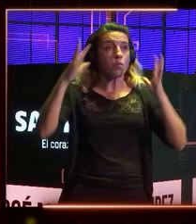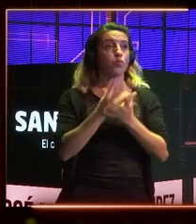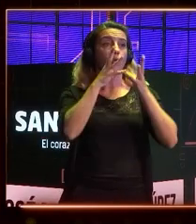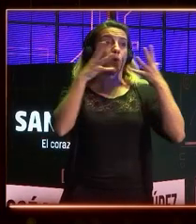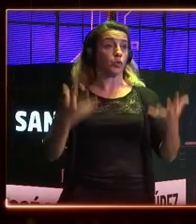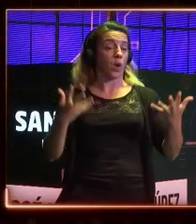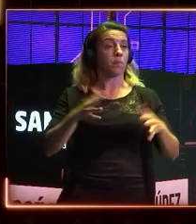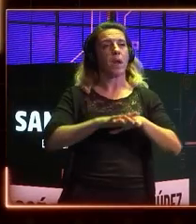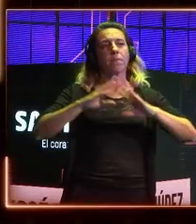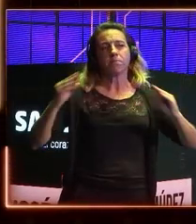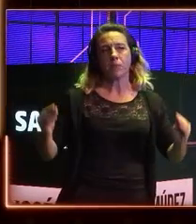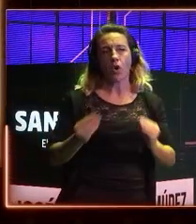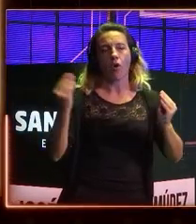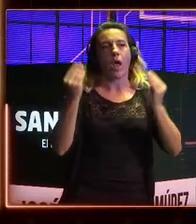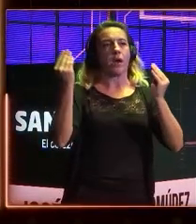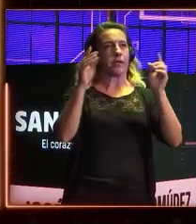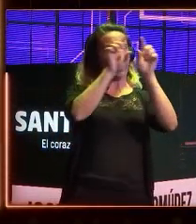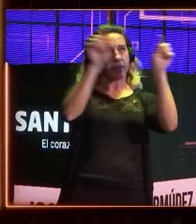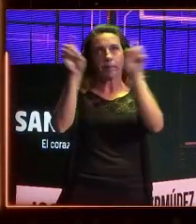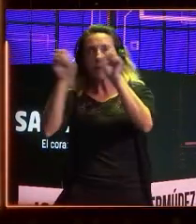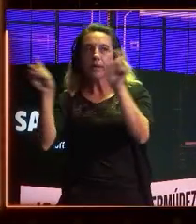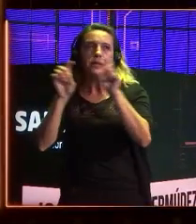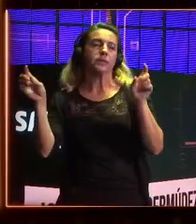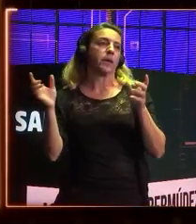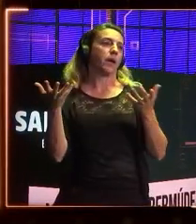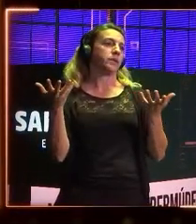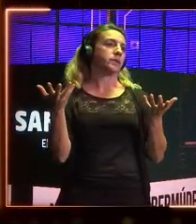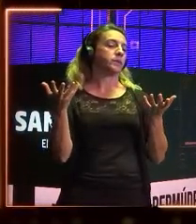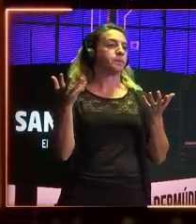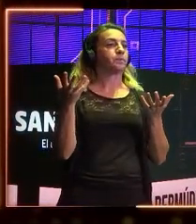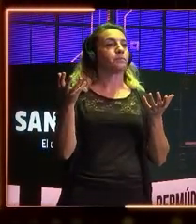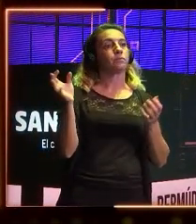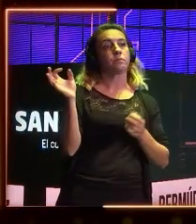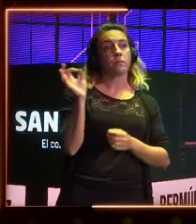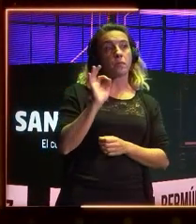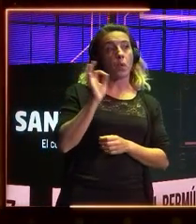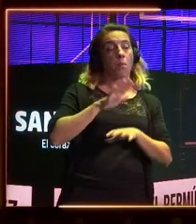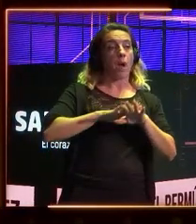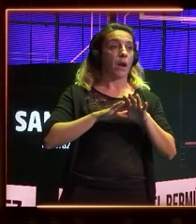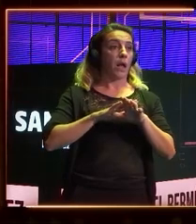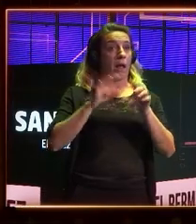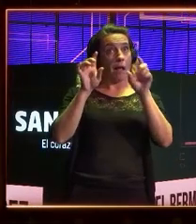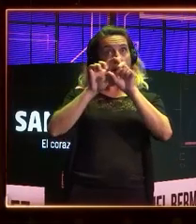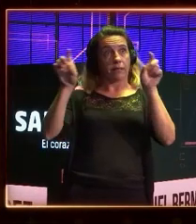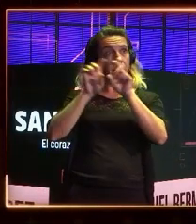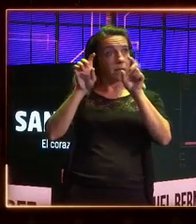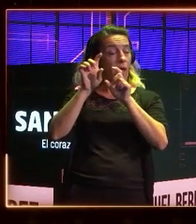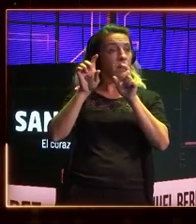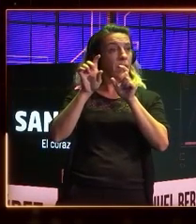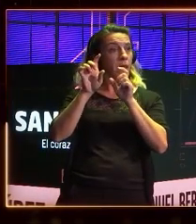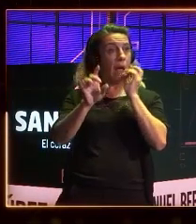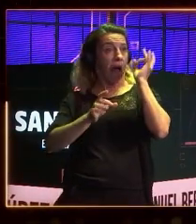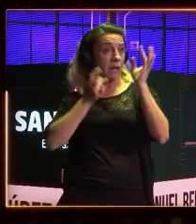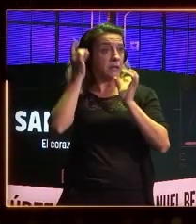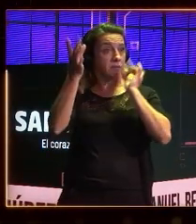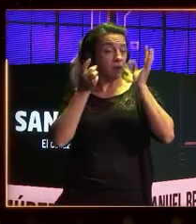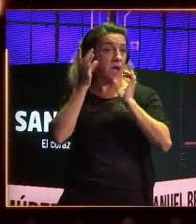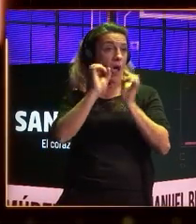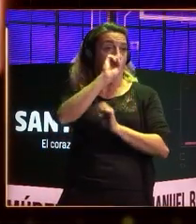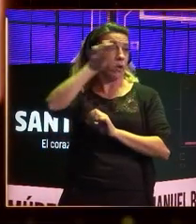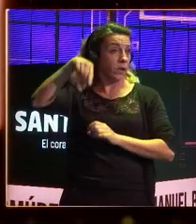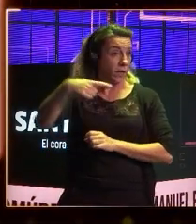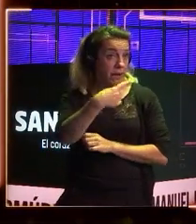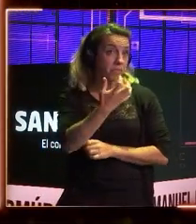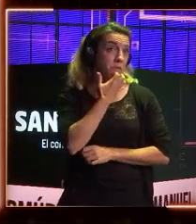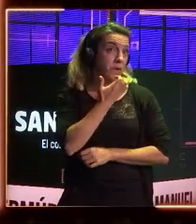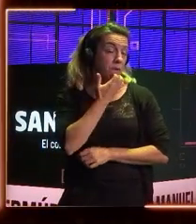por ejemplo, un entorno empresarial o para mejorar la actividad de una entidad o bien una ONG, una